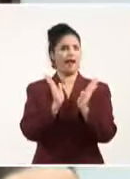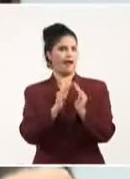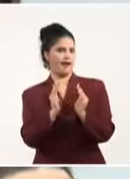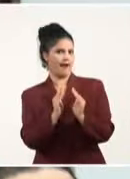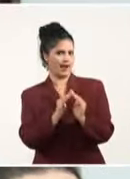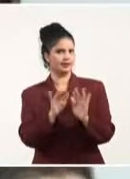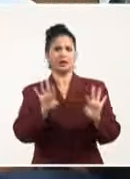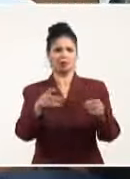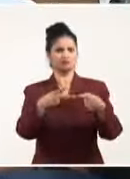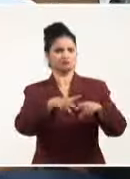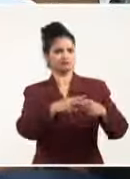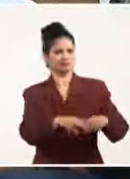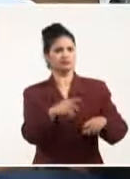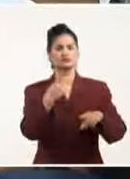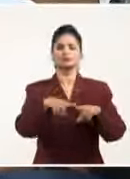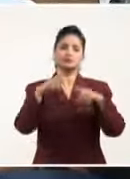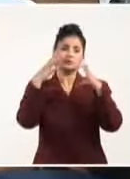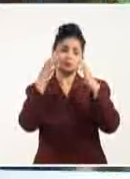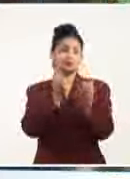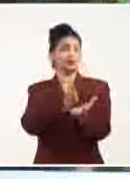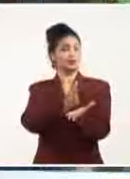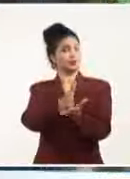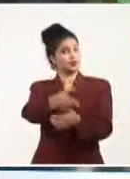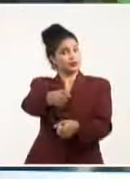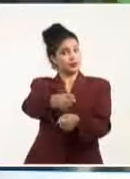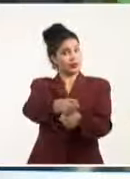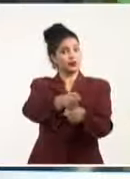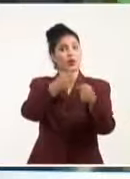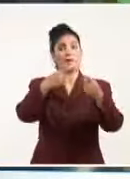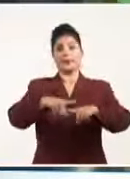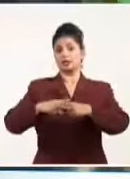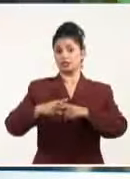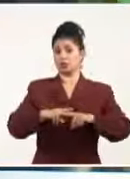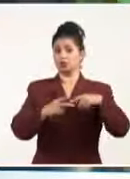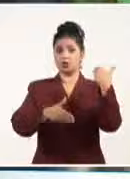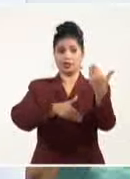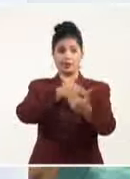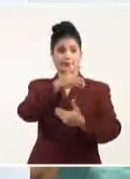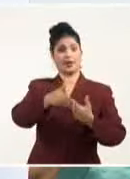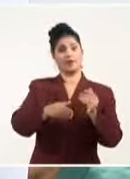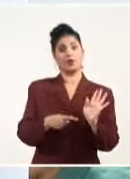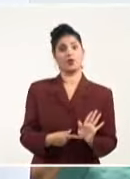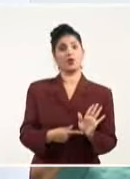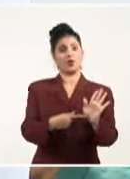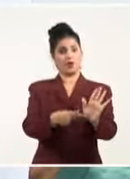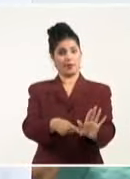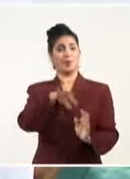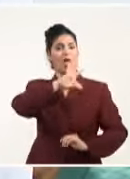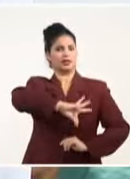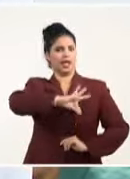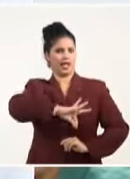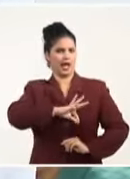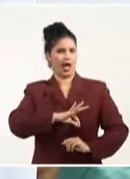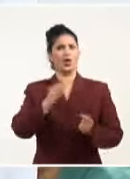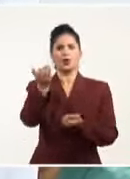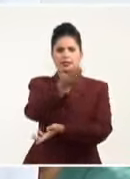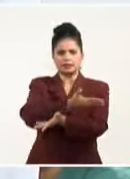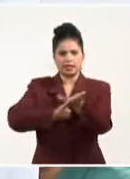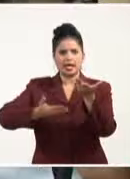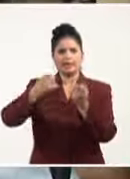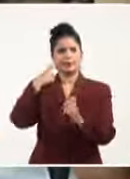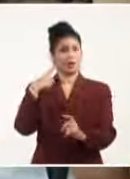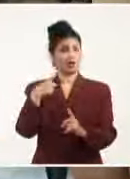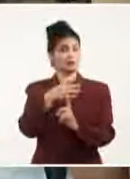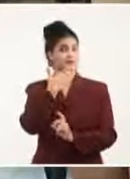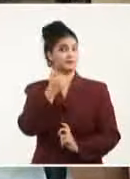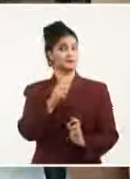Continuar con la exigencia para gestionar soluciones a planteamientos hechos por los electores a sus delegados, con el objetivo de elevar los resultados